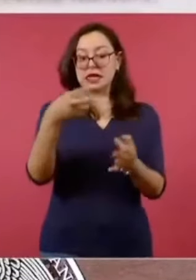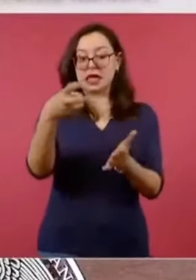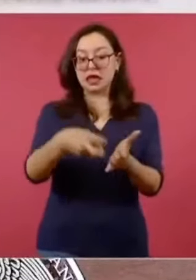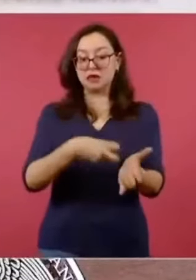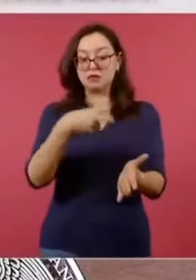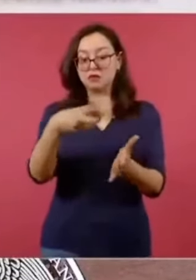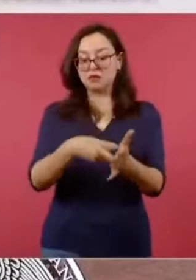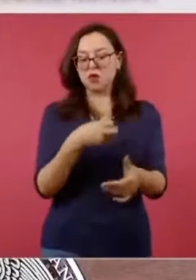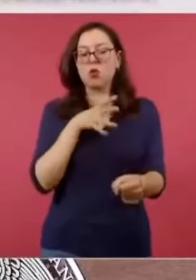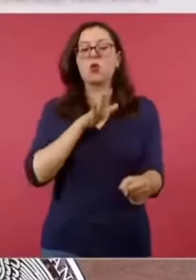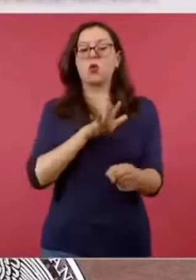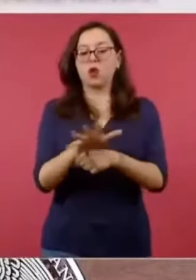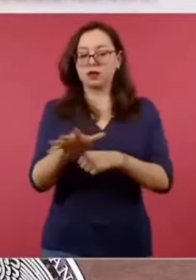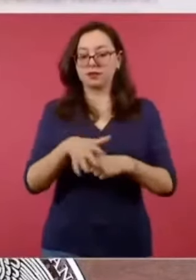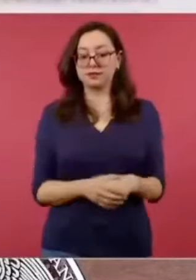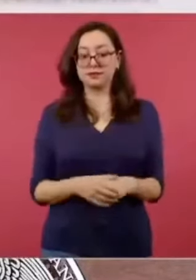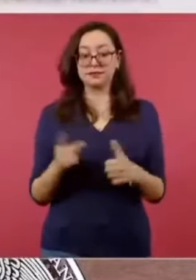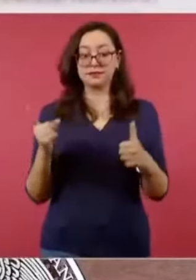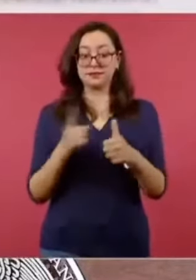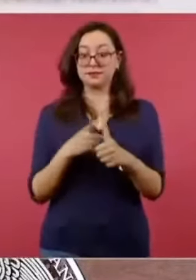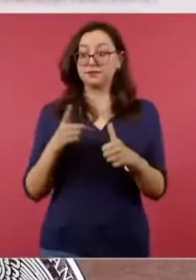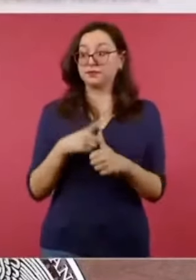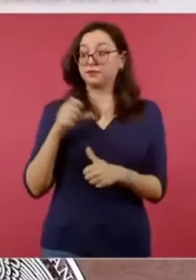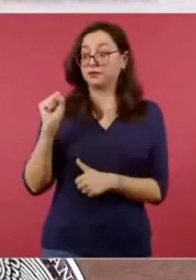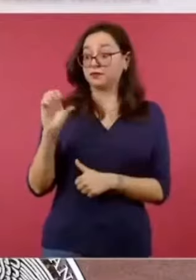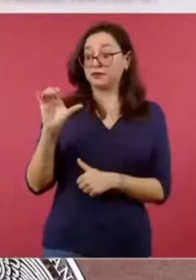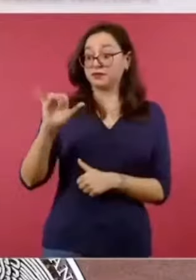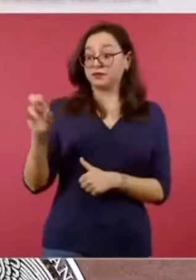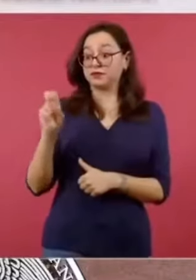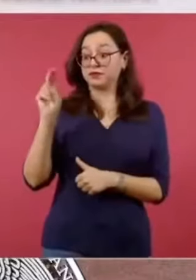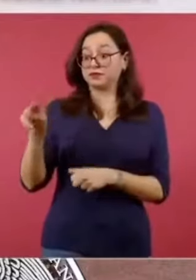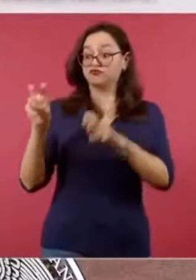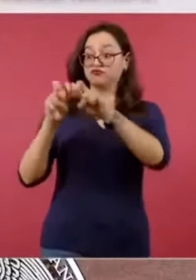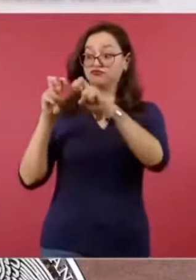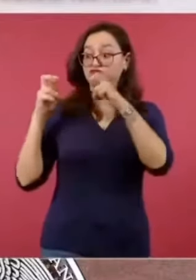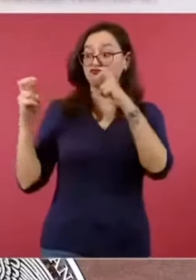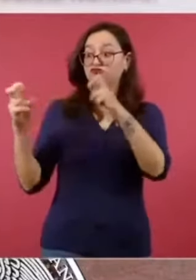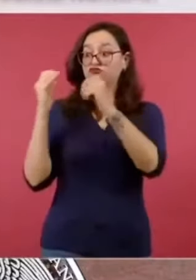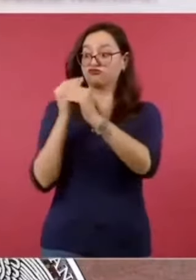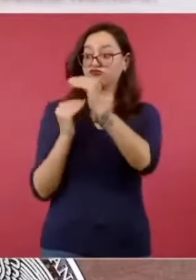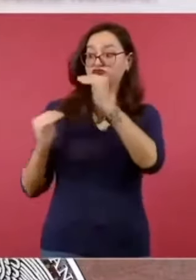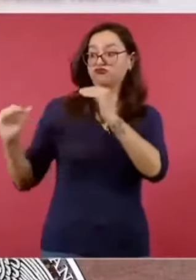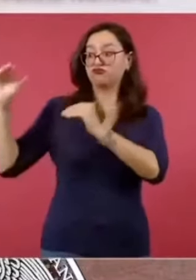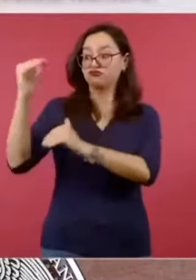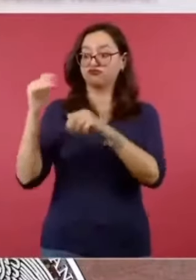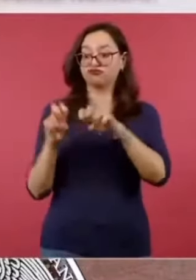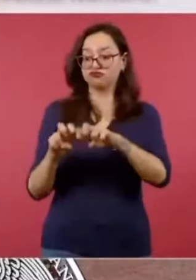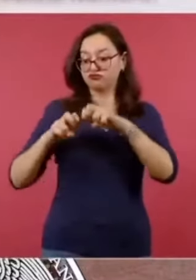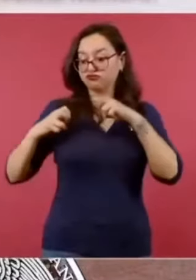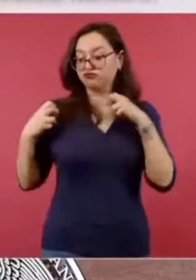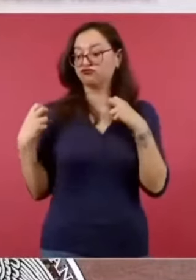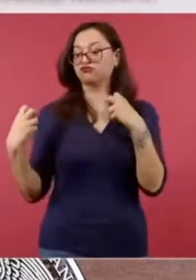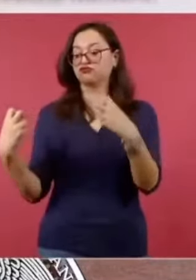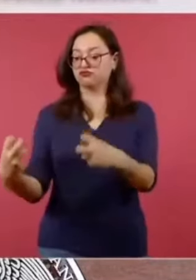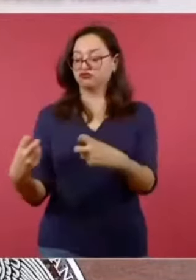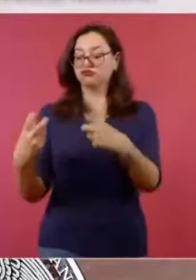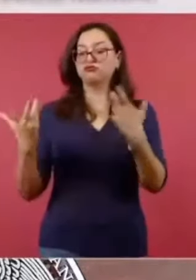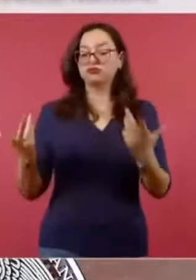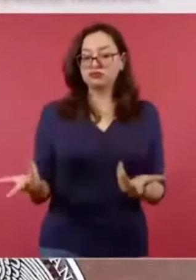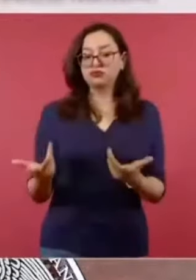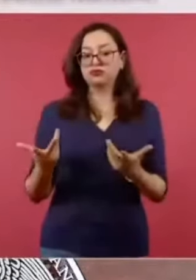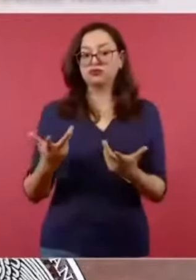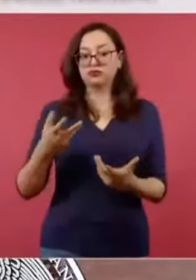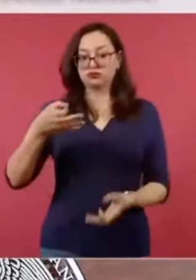popular de ministros de la Suprema Corte de Justicia de la Nación, magistrados de circuito, juicios de distrito, magistrados electorales